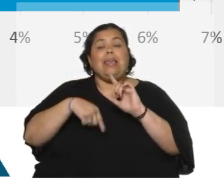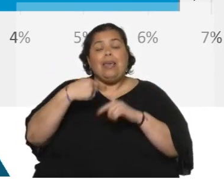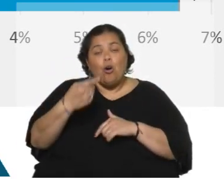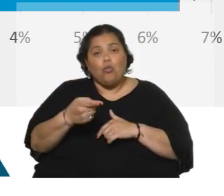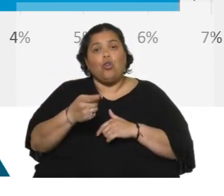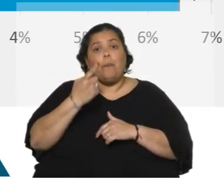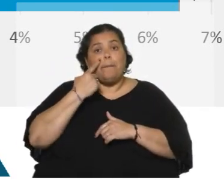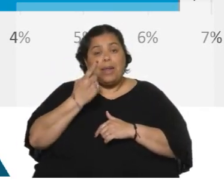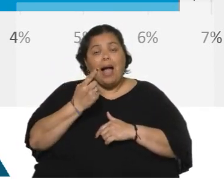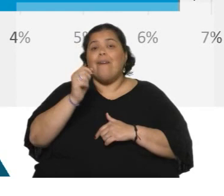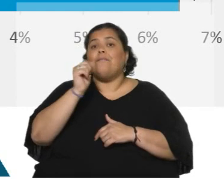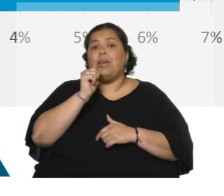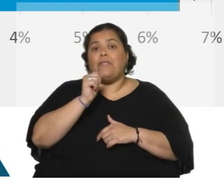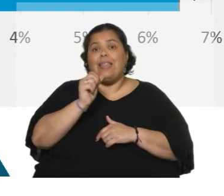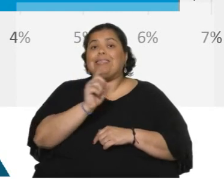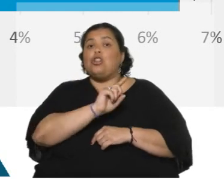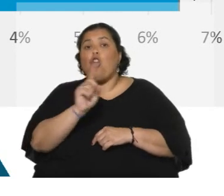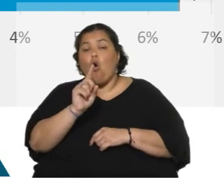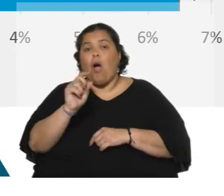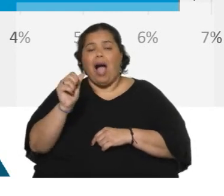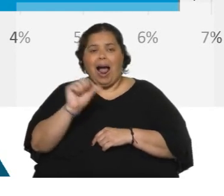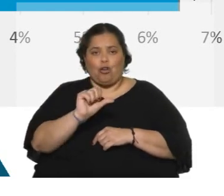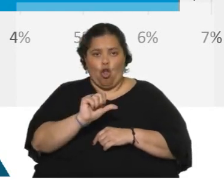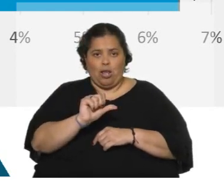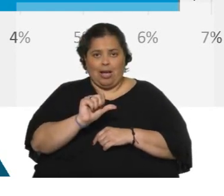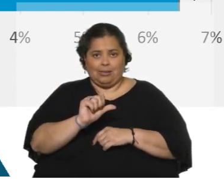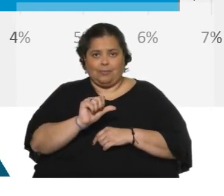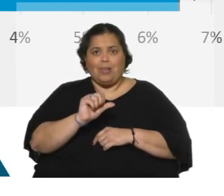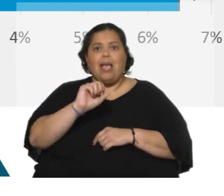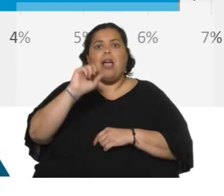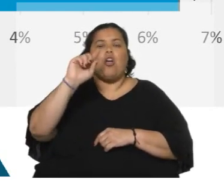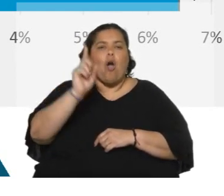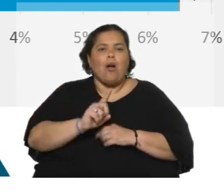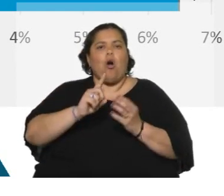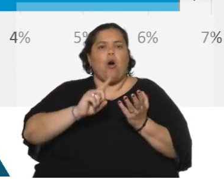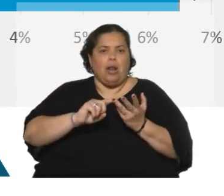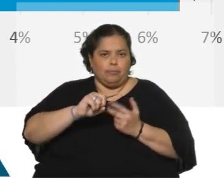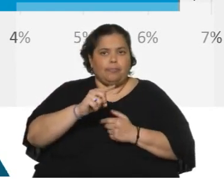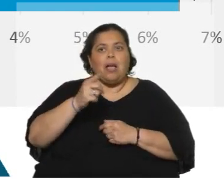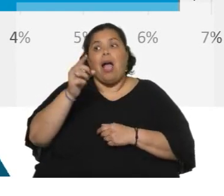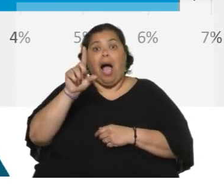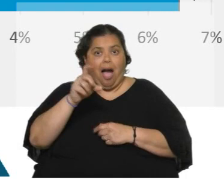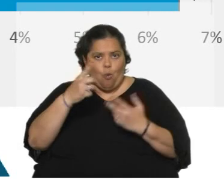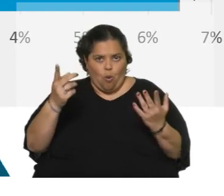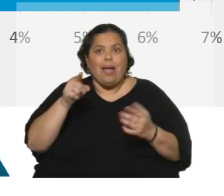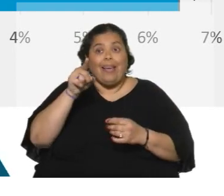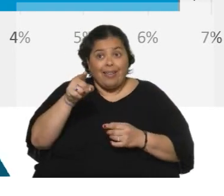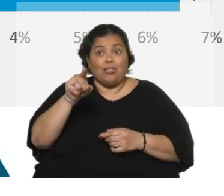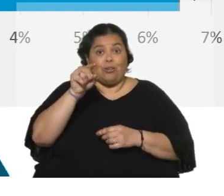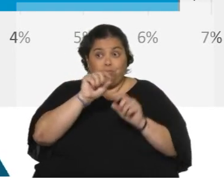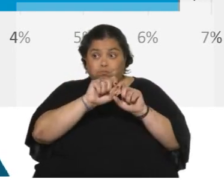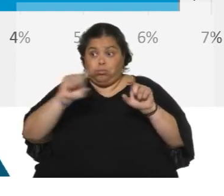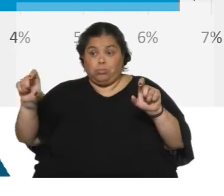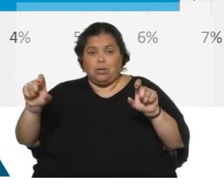Y fíjense en las bebidas no alcohólicas. ¿Saben qué es eso? ¿Qué? La corrección al alza en los impuestos al agua mineral, aquellos que por la